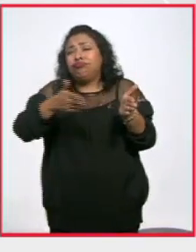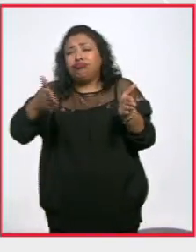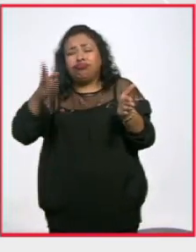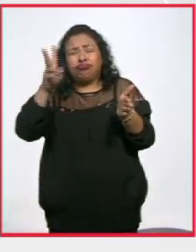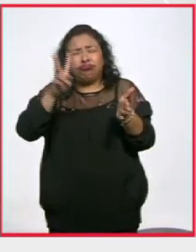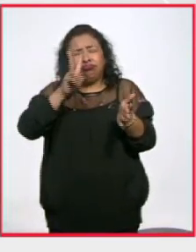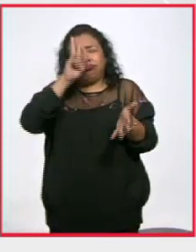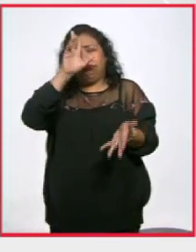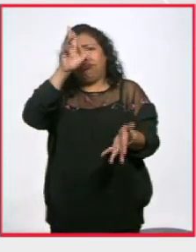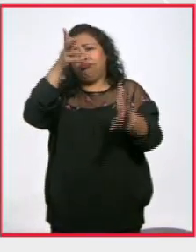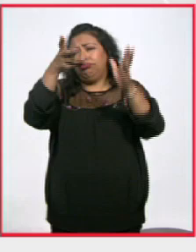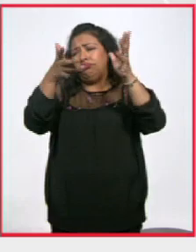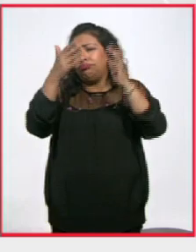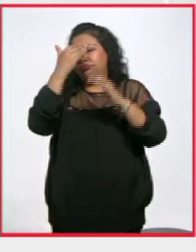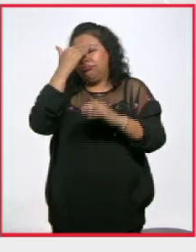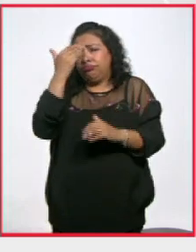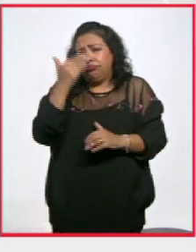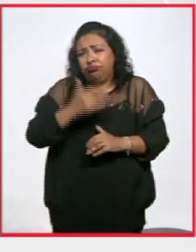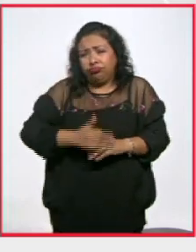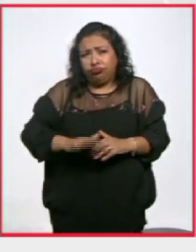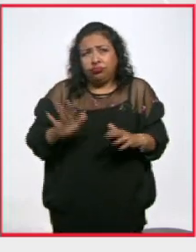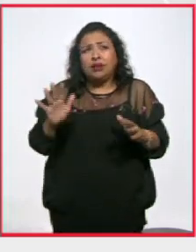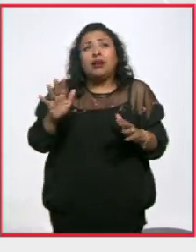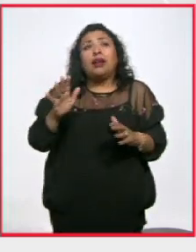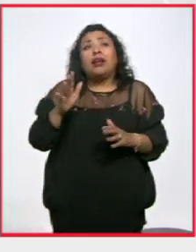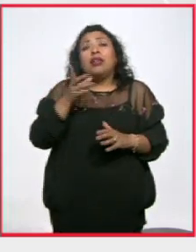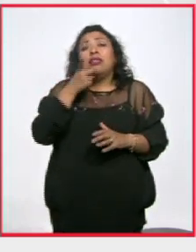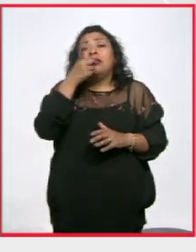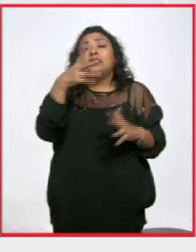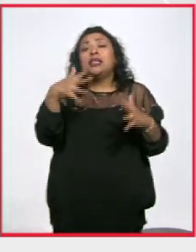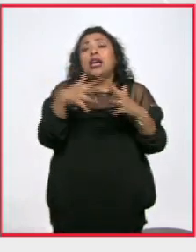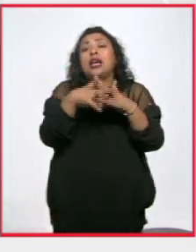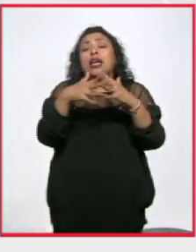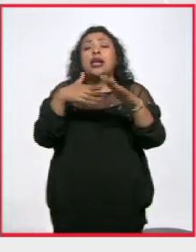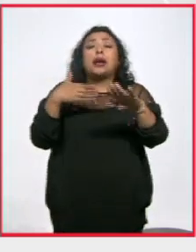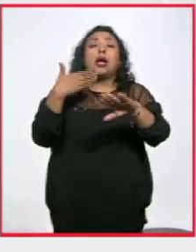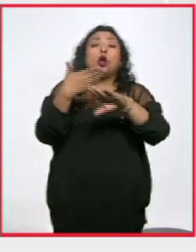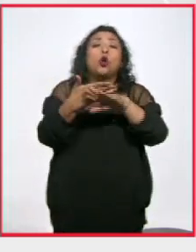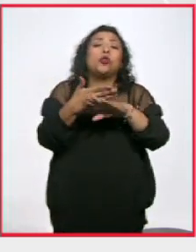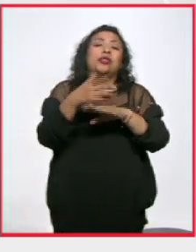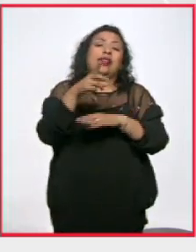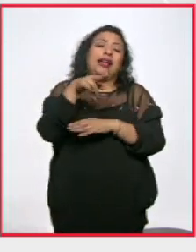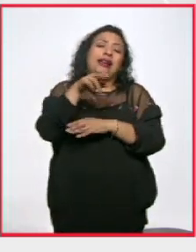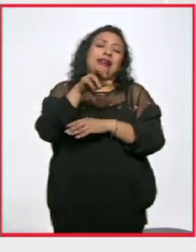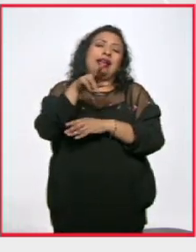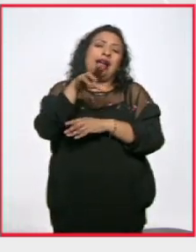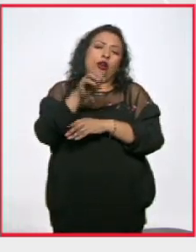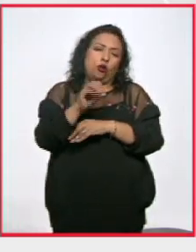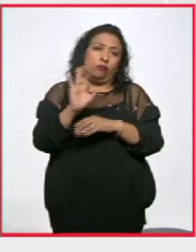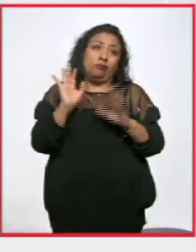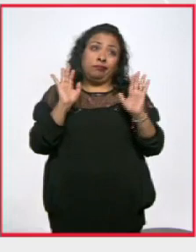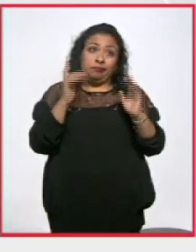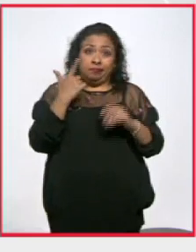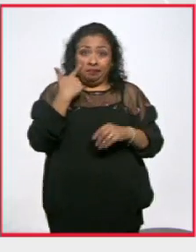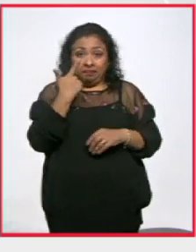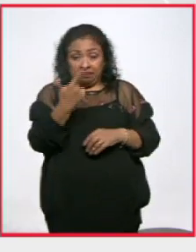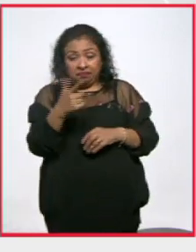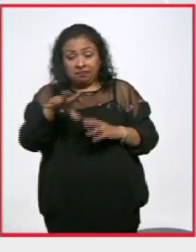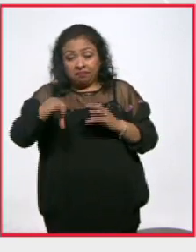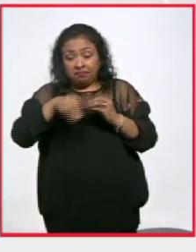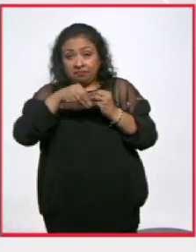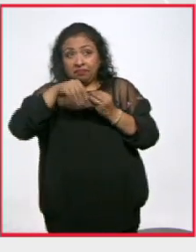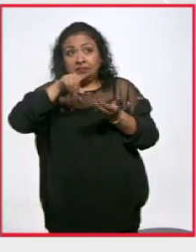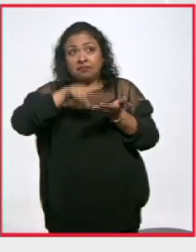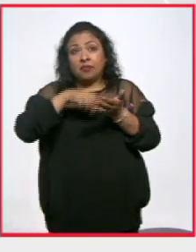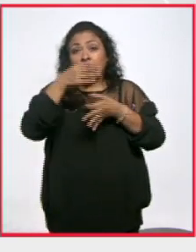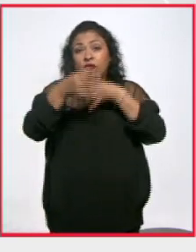violenta que se ha dado en llamar la guerra contra el narco en México. Ahí está esta inclusión que